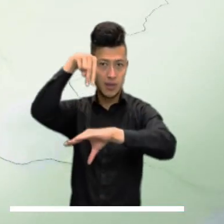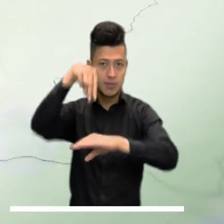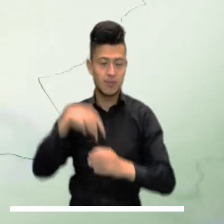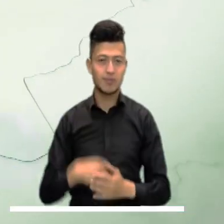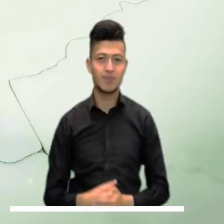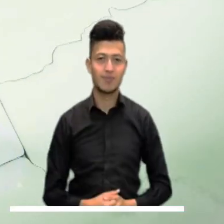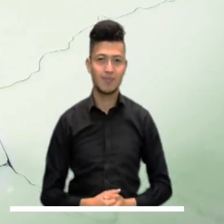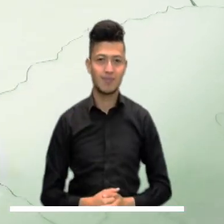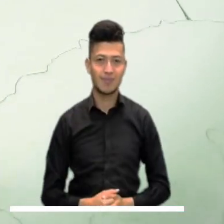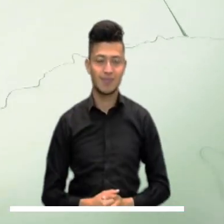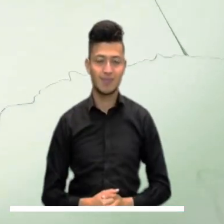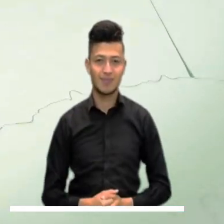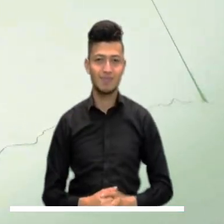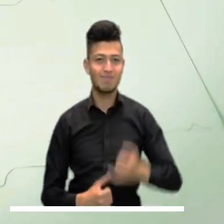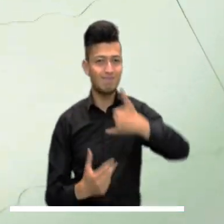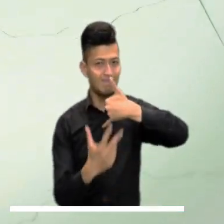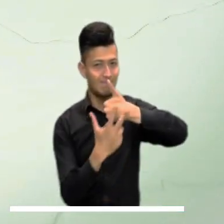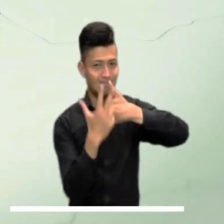Nariño.